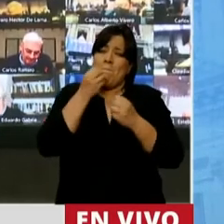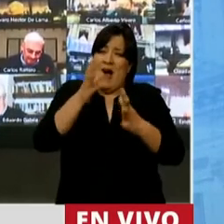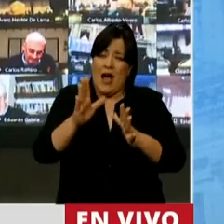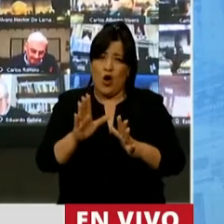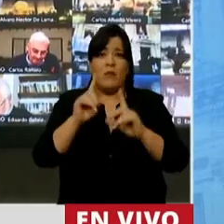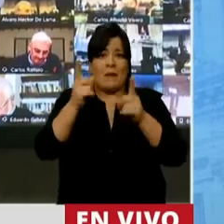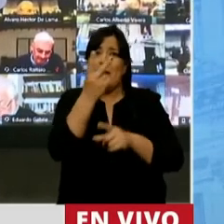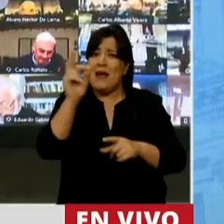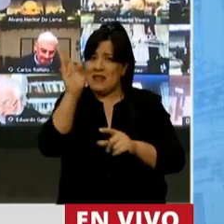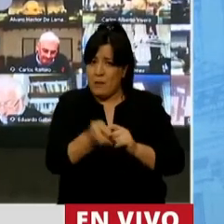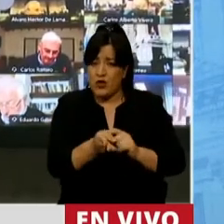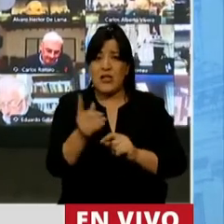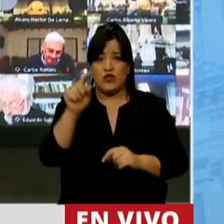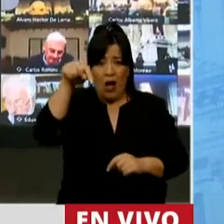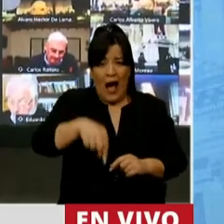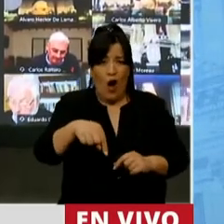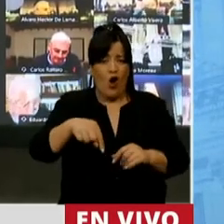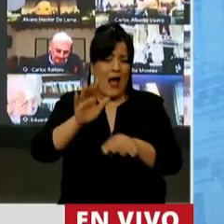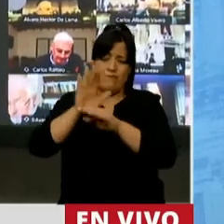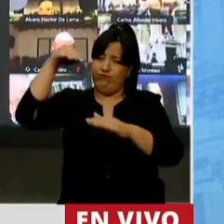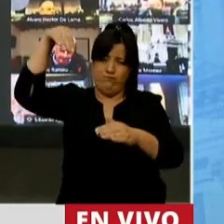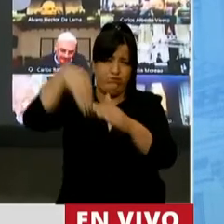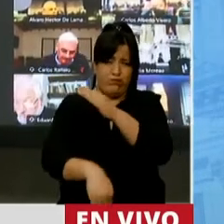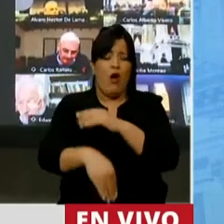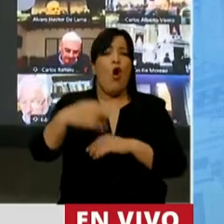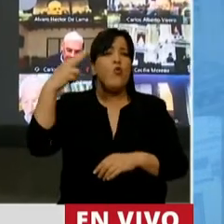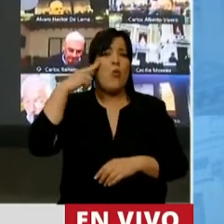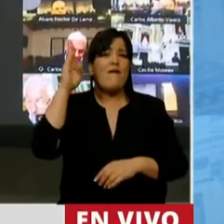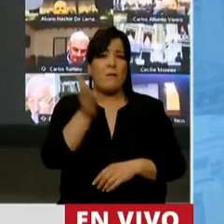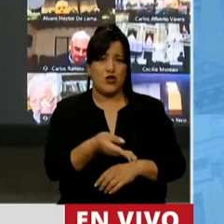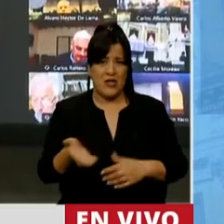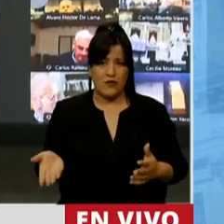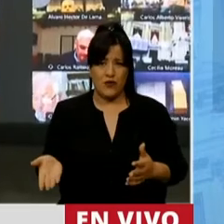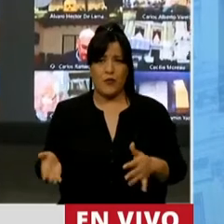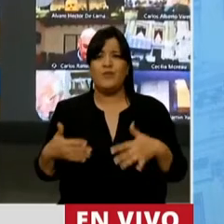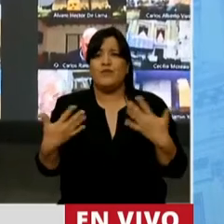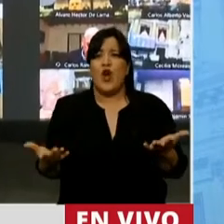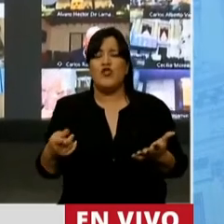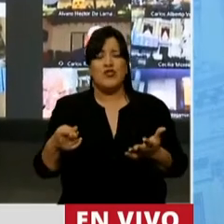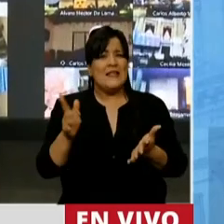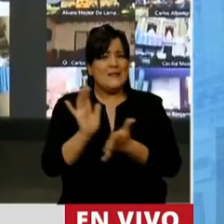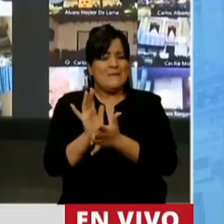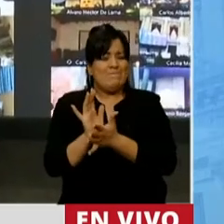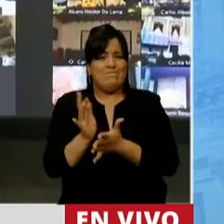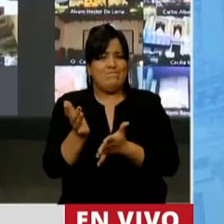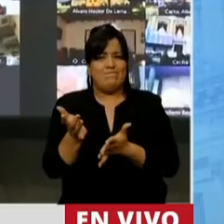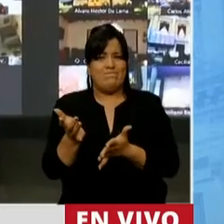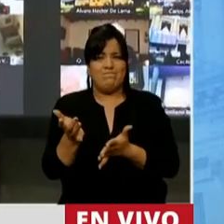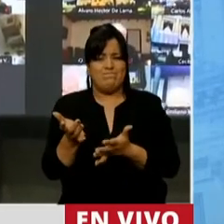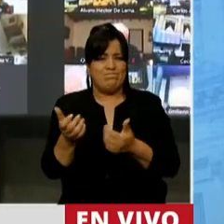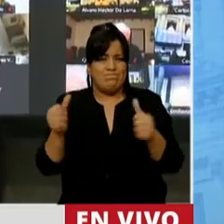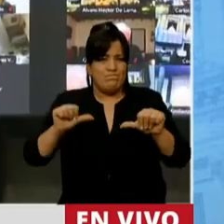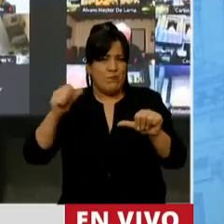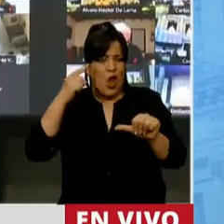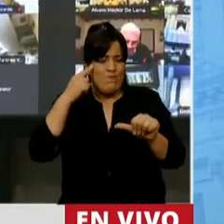nivel del 20% y ahora se precipitó al 9%. Entonces, con esta incapacidad de